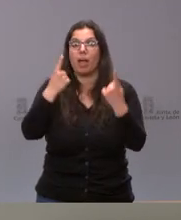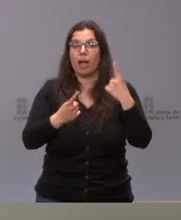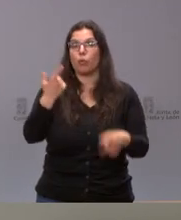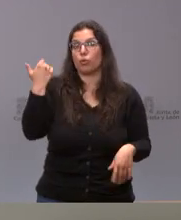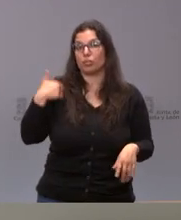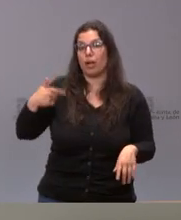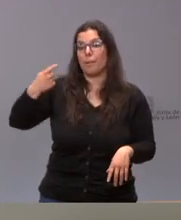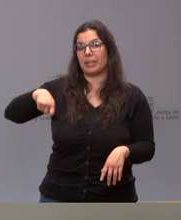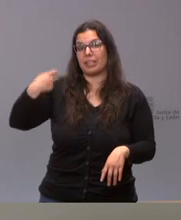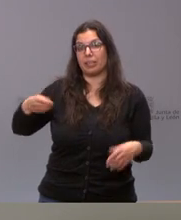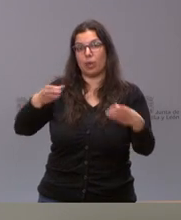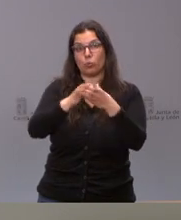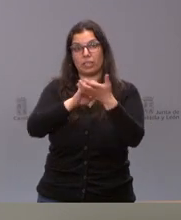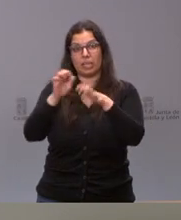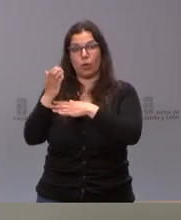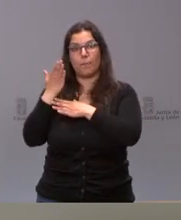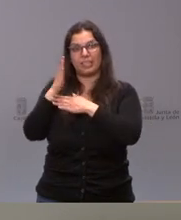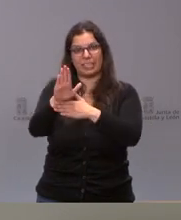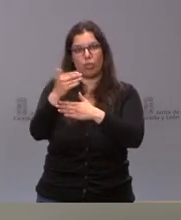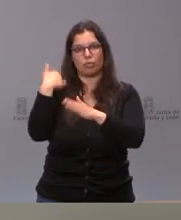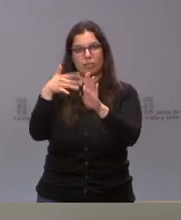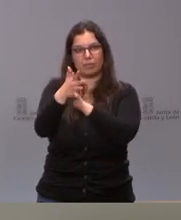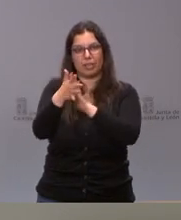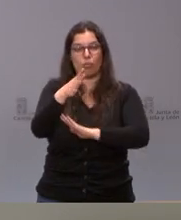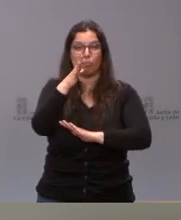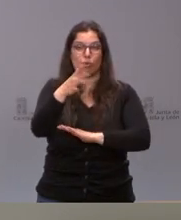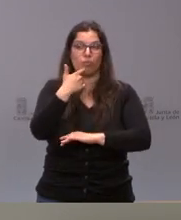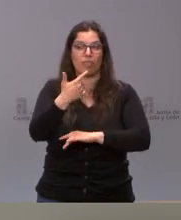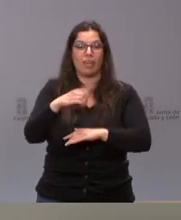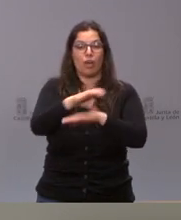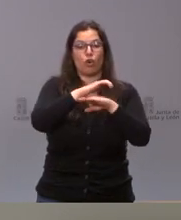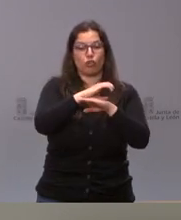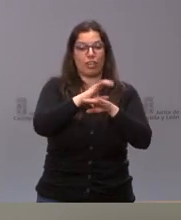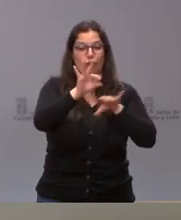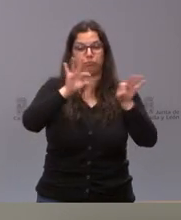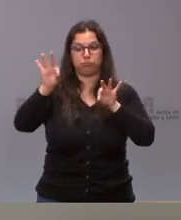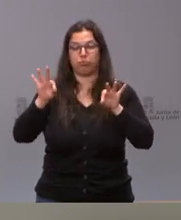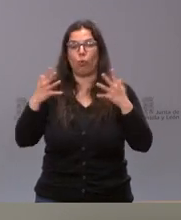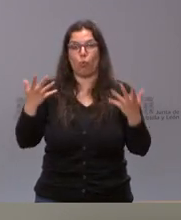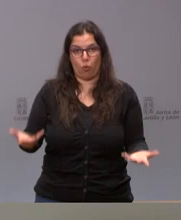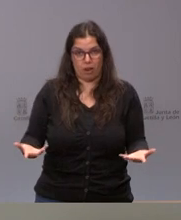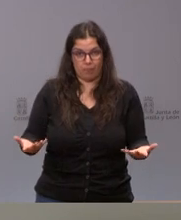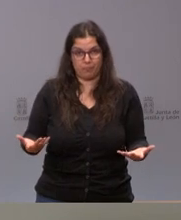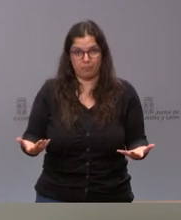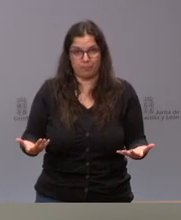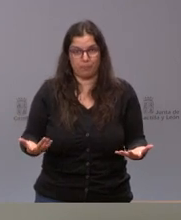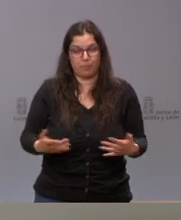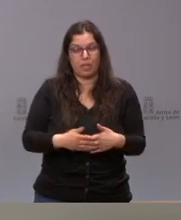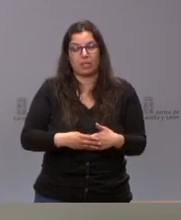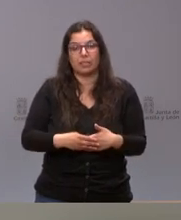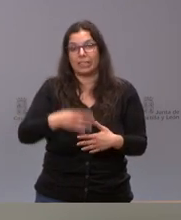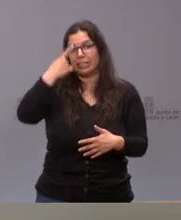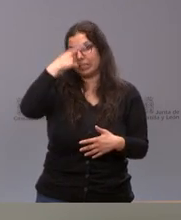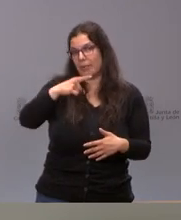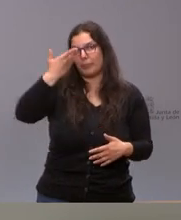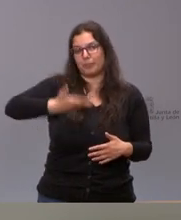el presidente de la Junta de Castilla y León cuando lo que hizo fue la nueva estructura de la Junta y su división por consejerías saben ustedes que entre